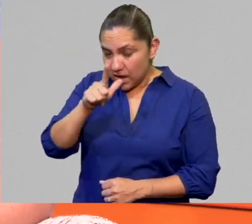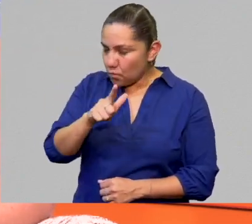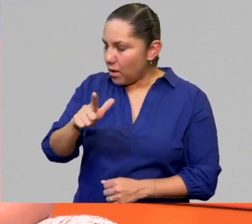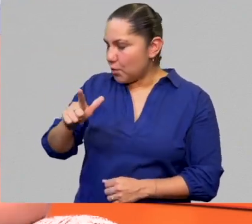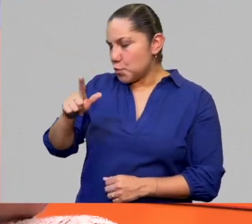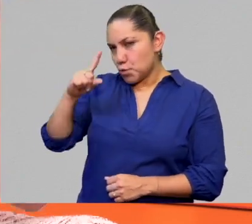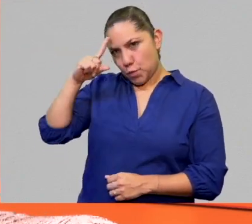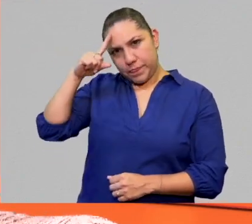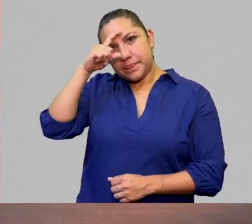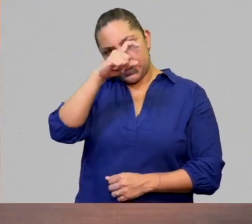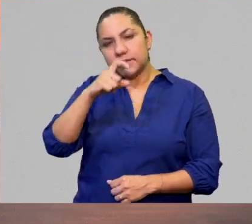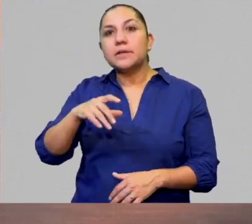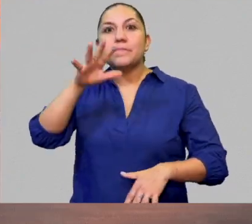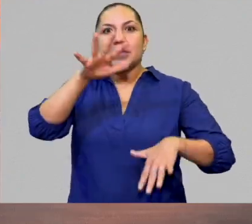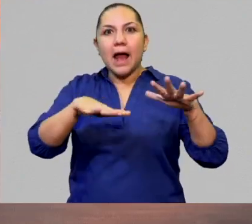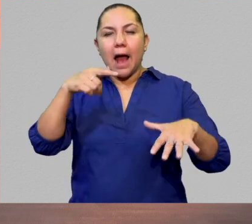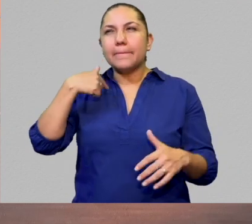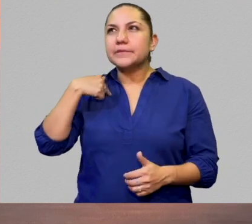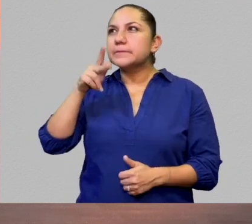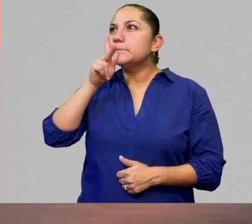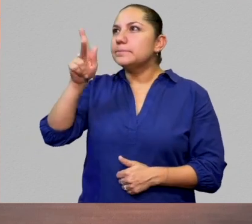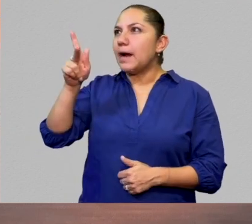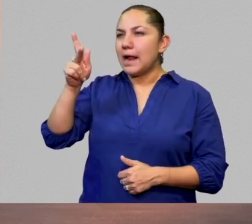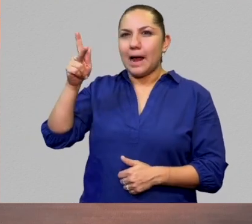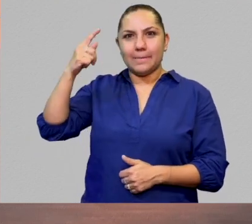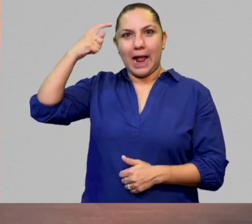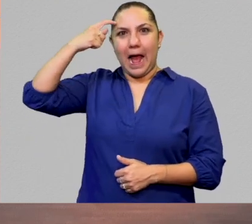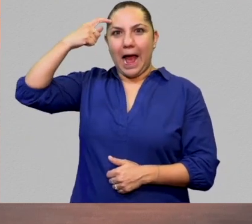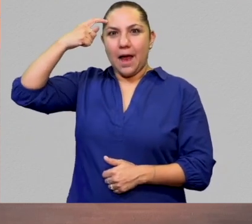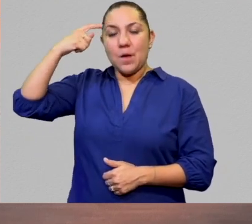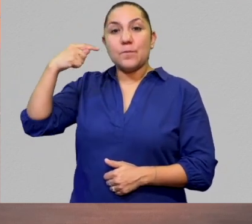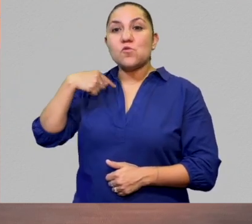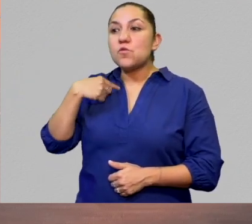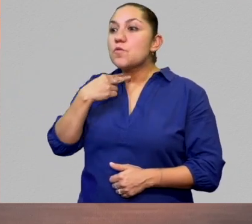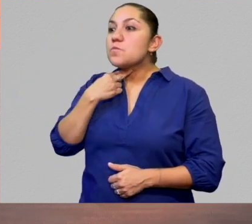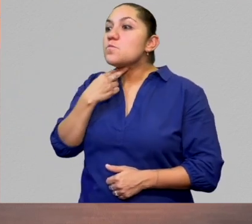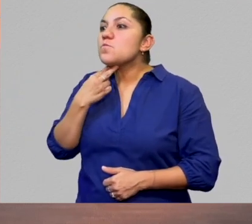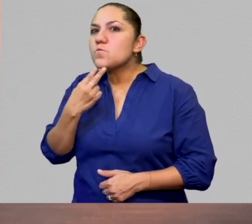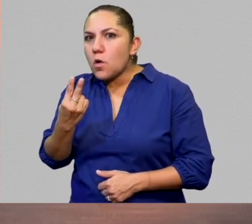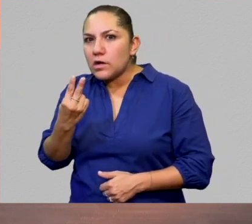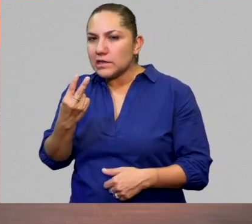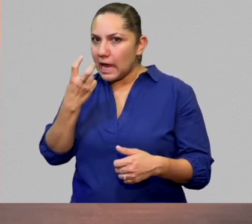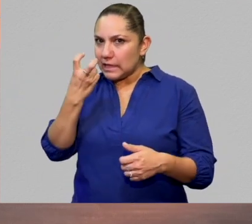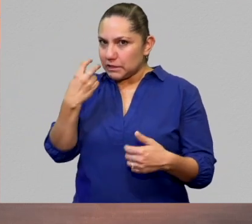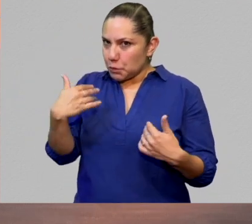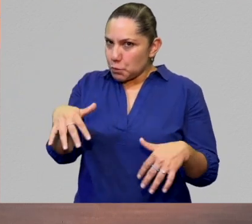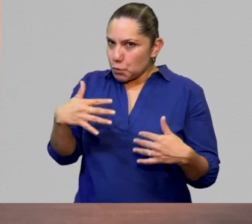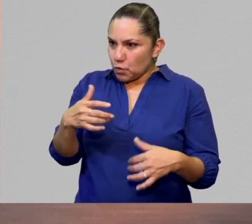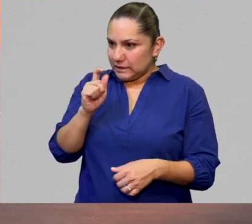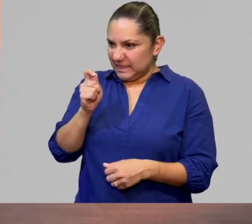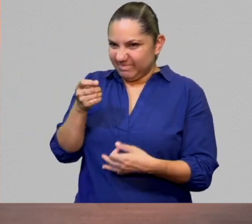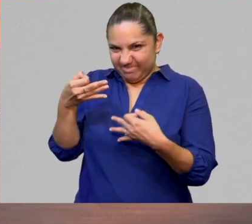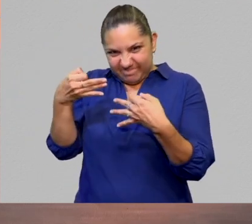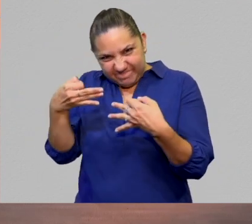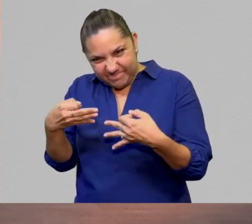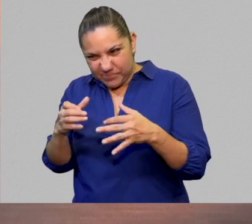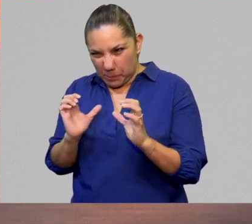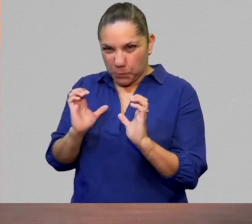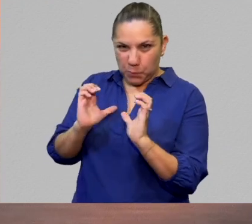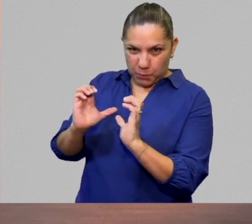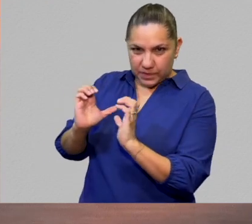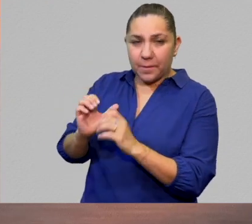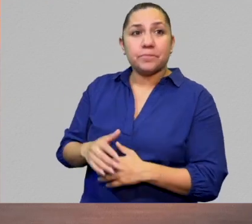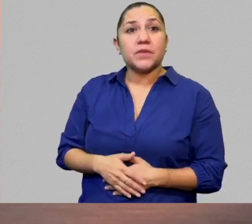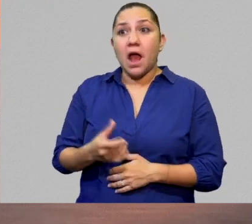complicado. A veces vienen palabras a la mente, pero ya cuando las quieres evocar, hay que hacer un esfuerzo muy